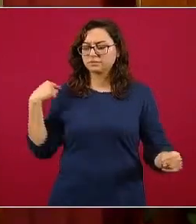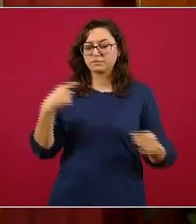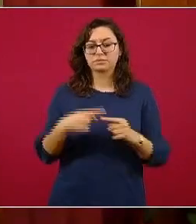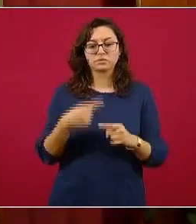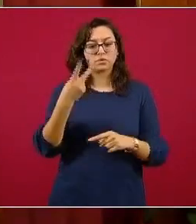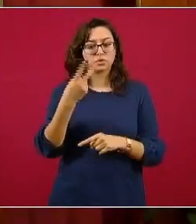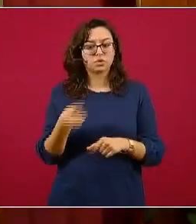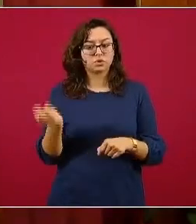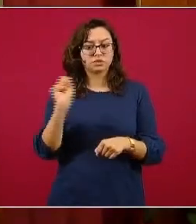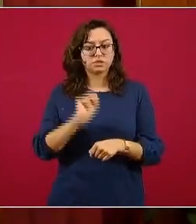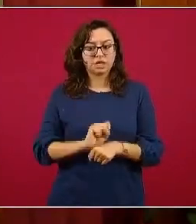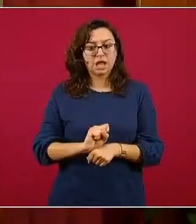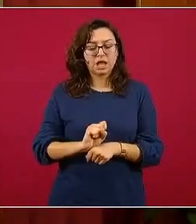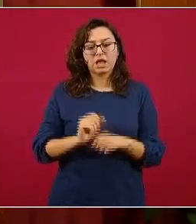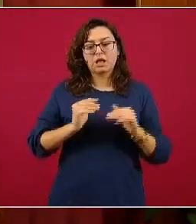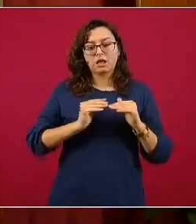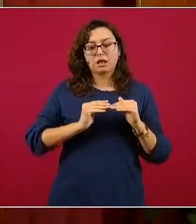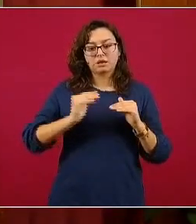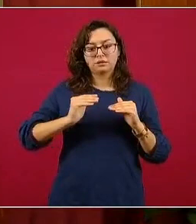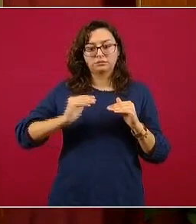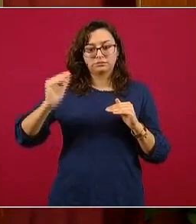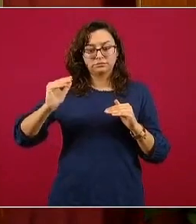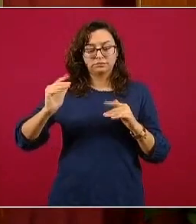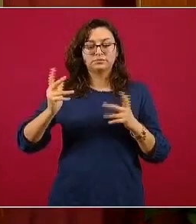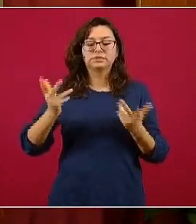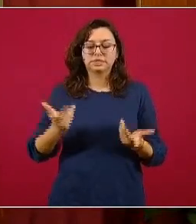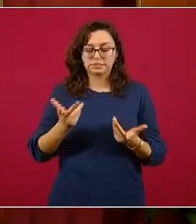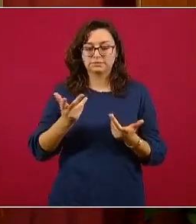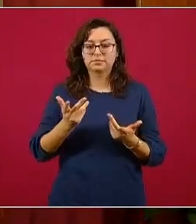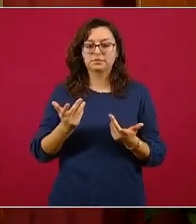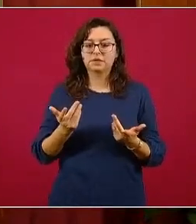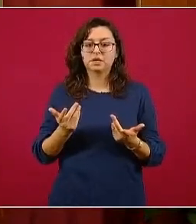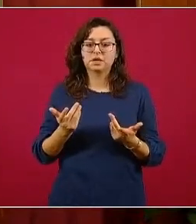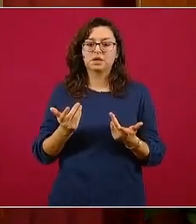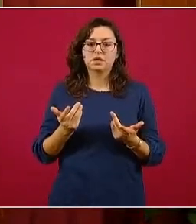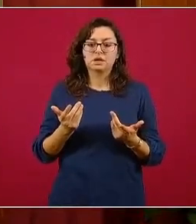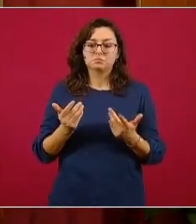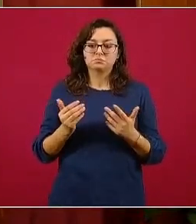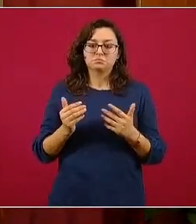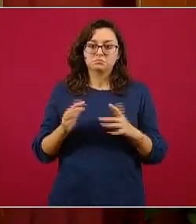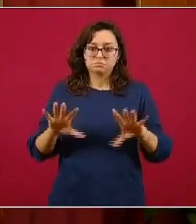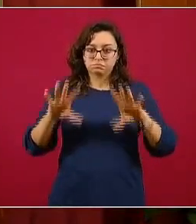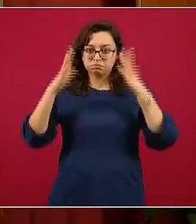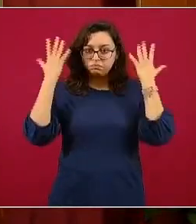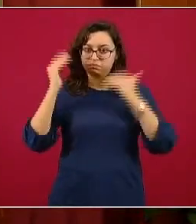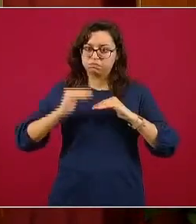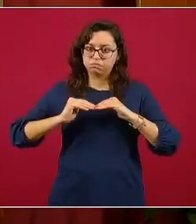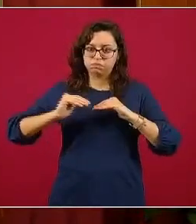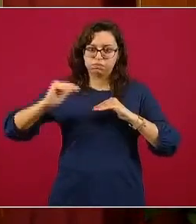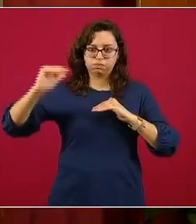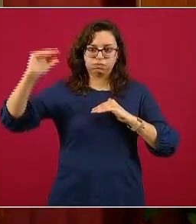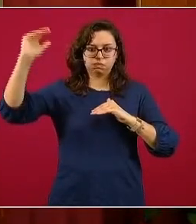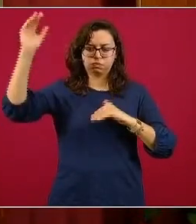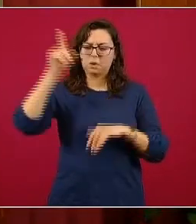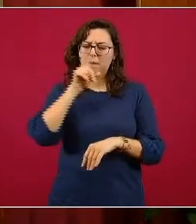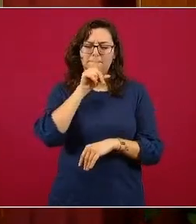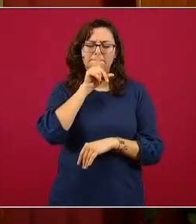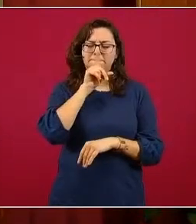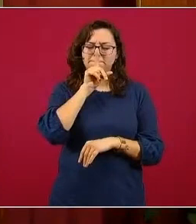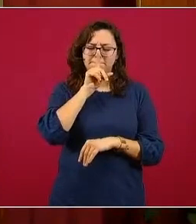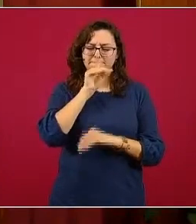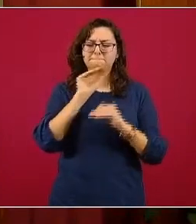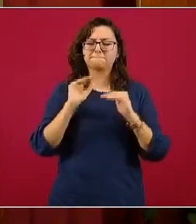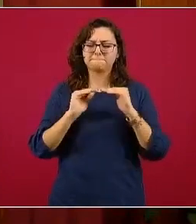concordante con el incremento que hemos visto también en los casos aunque no con la misma aceleración o magnitud que se ve en el tema